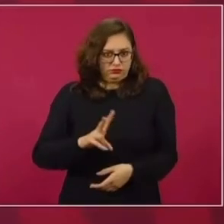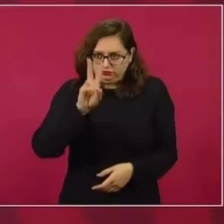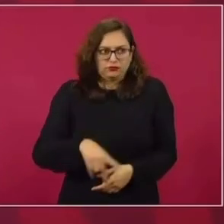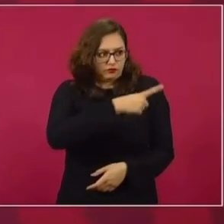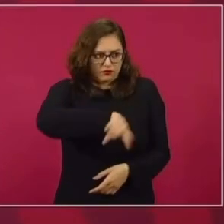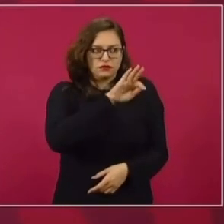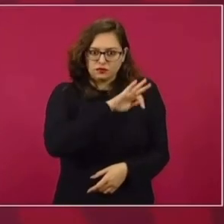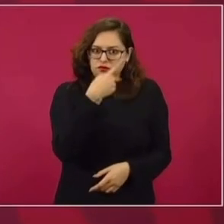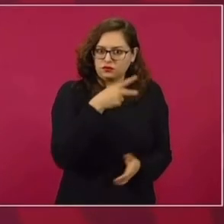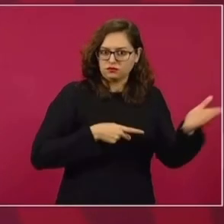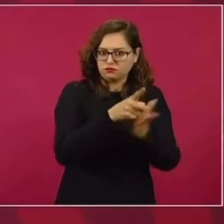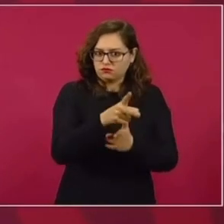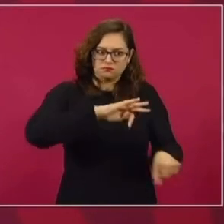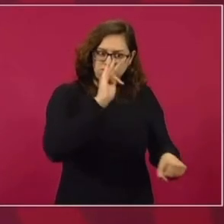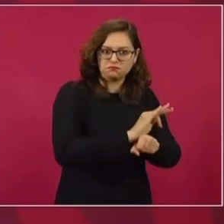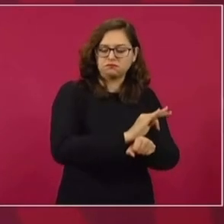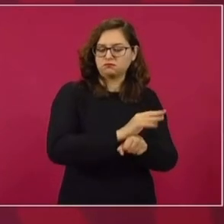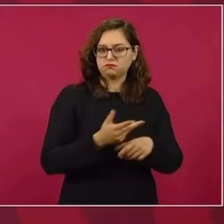protección,